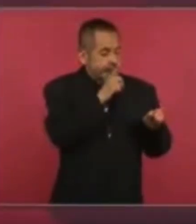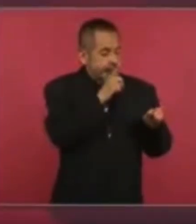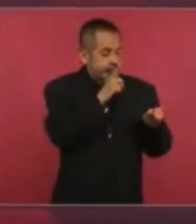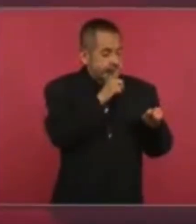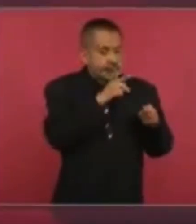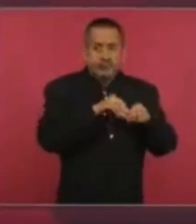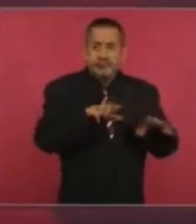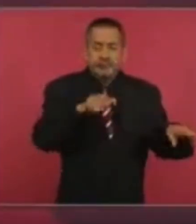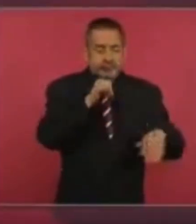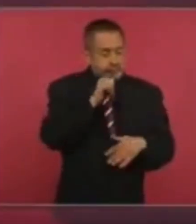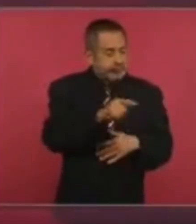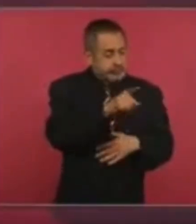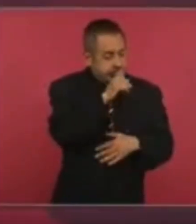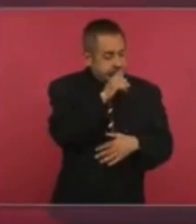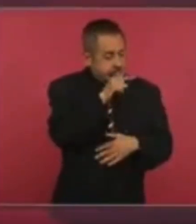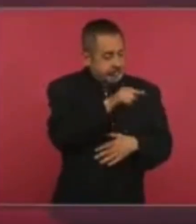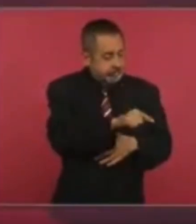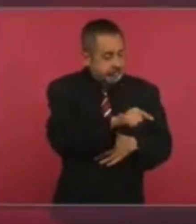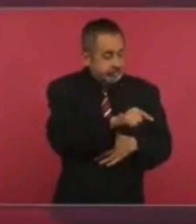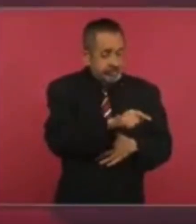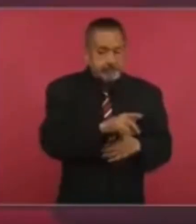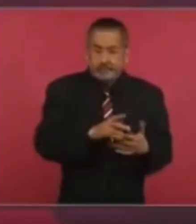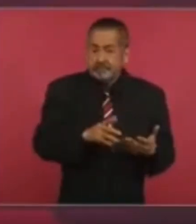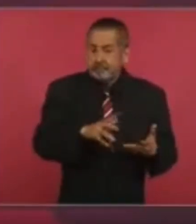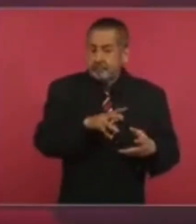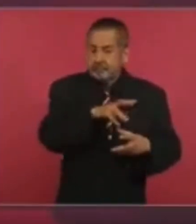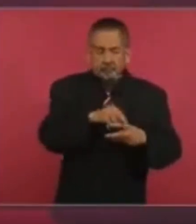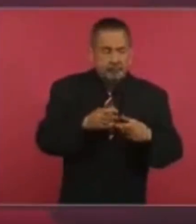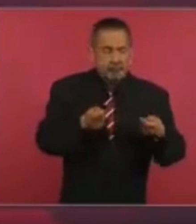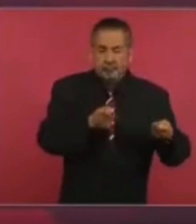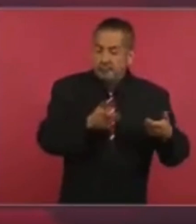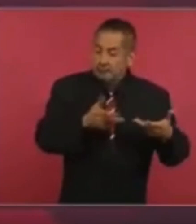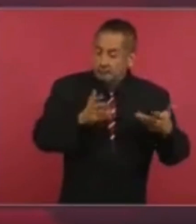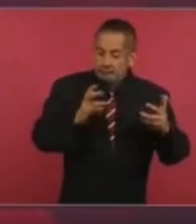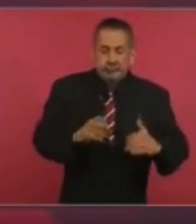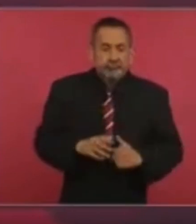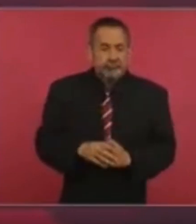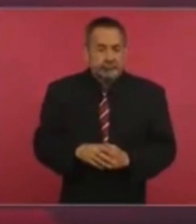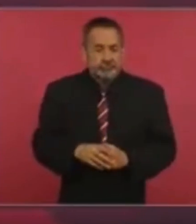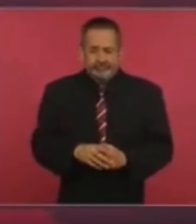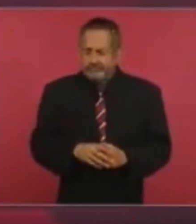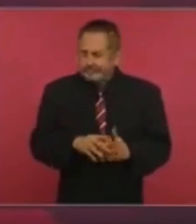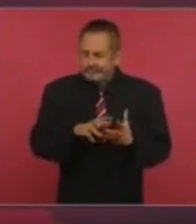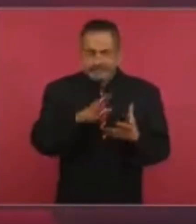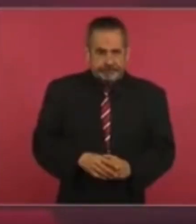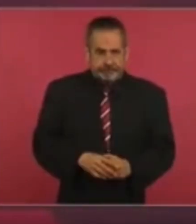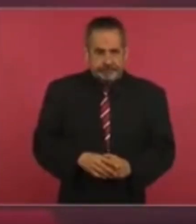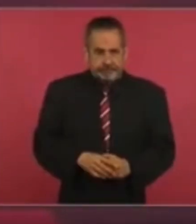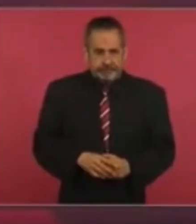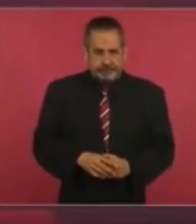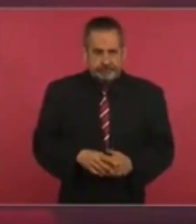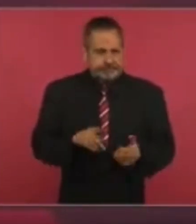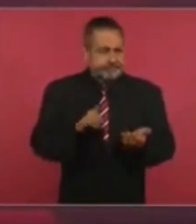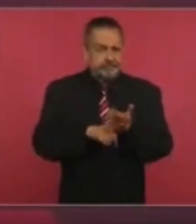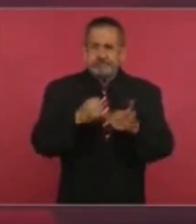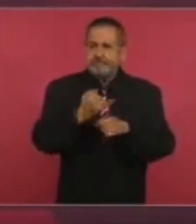absoluto, casi absoluto, control mediático.